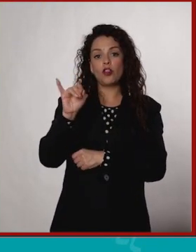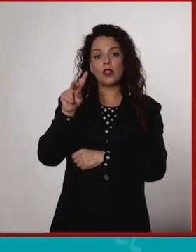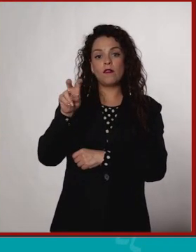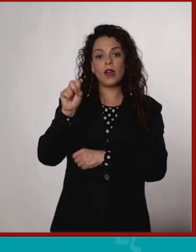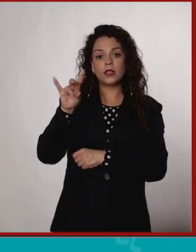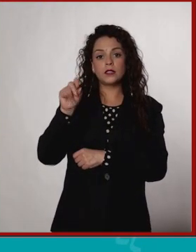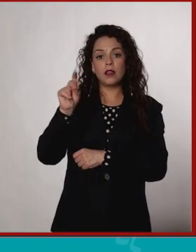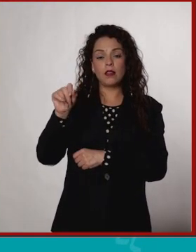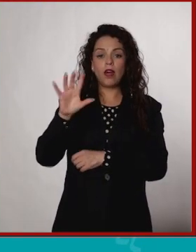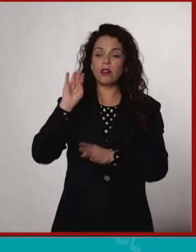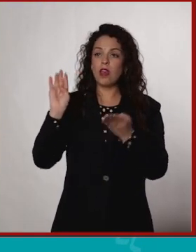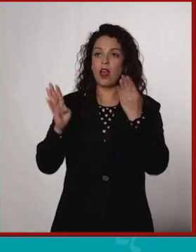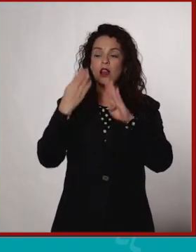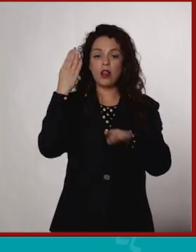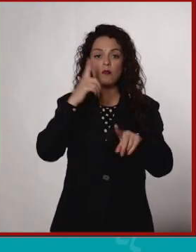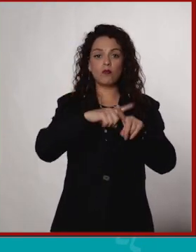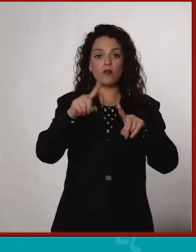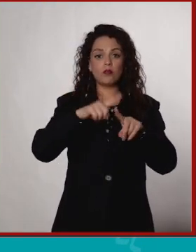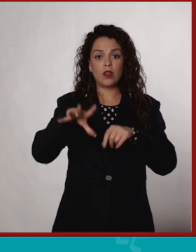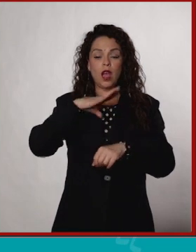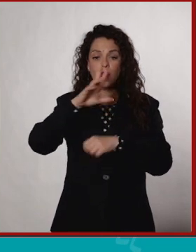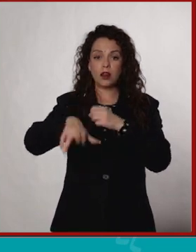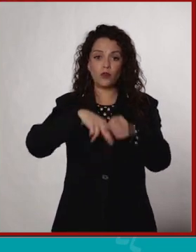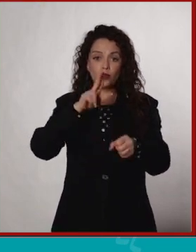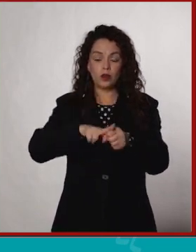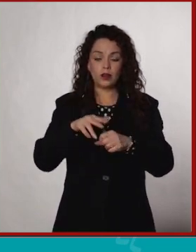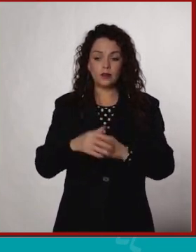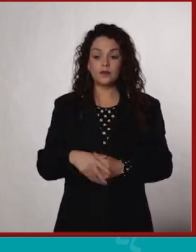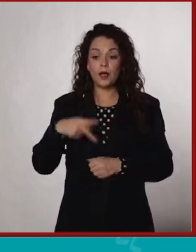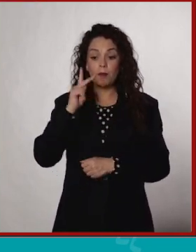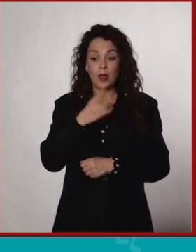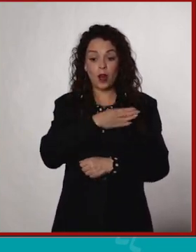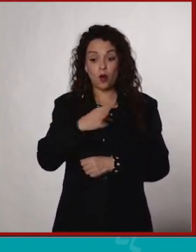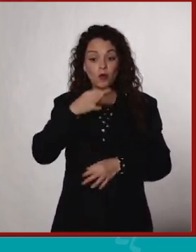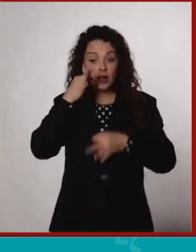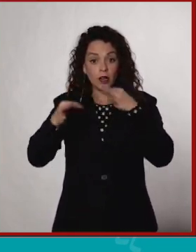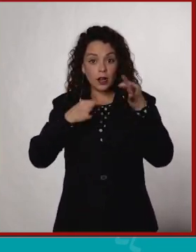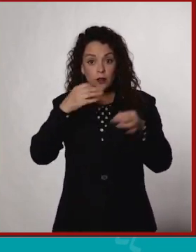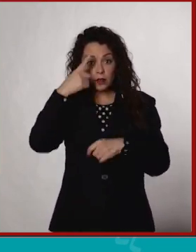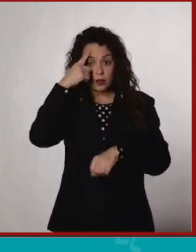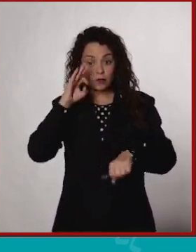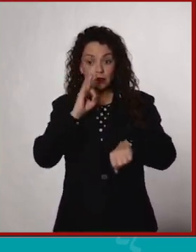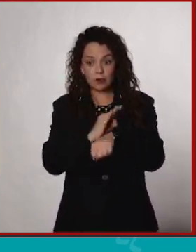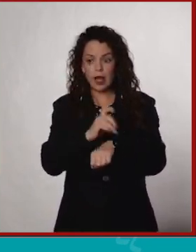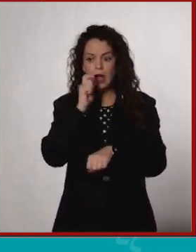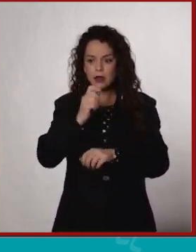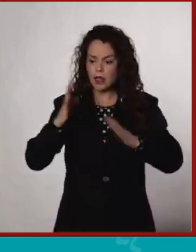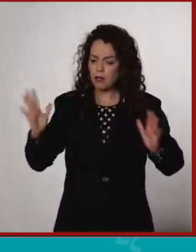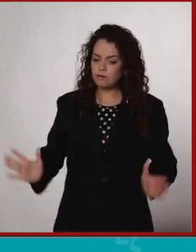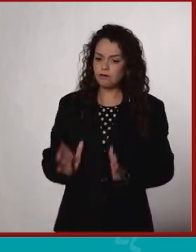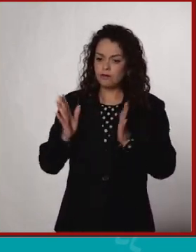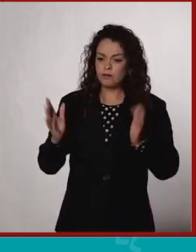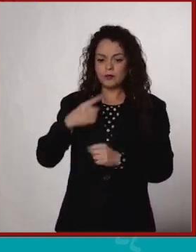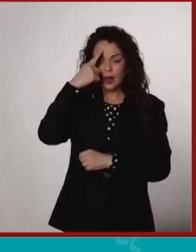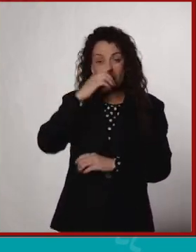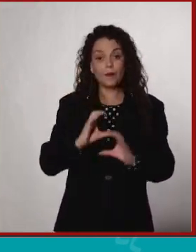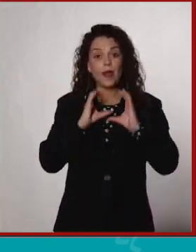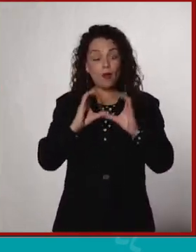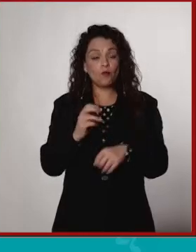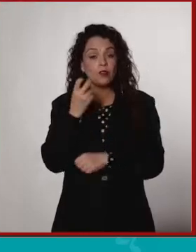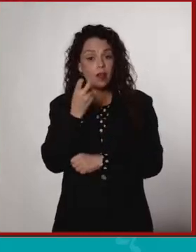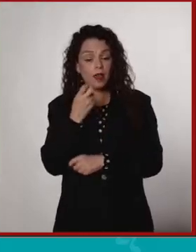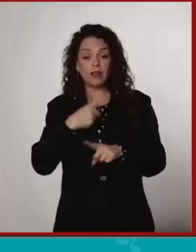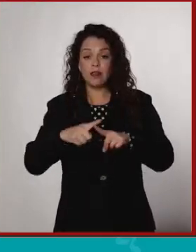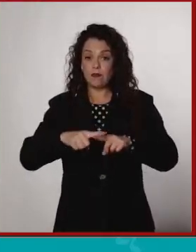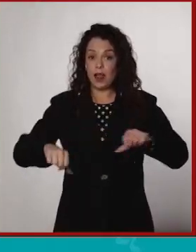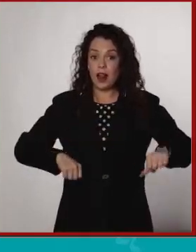biodiversidad en los ecosistemas del mundo. Una buena noticia es que para compensar esta situación se han impulsado acciones para